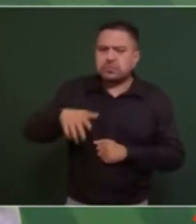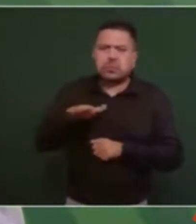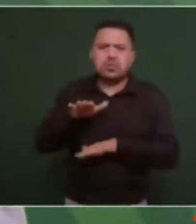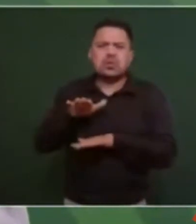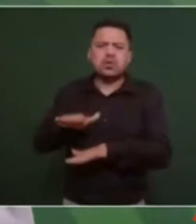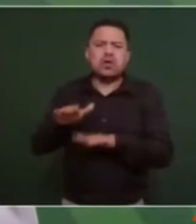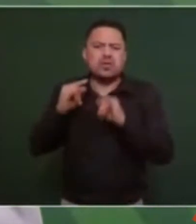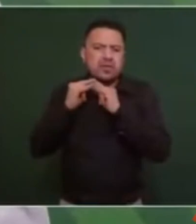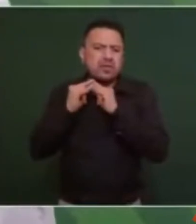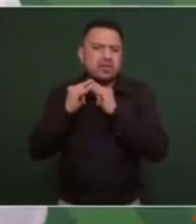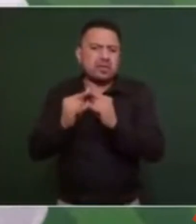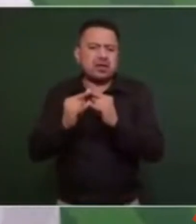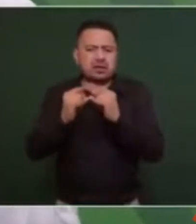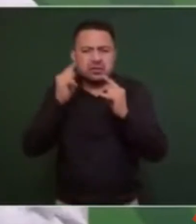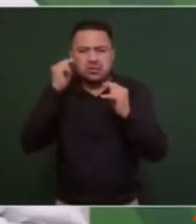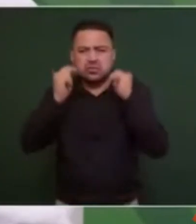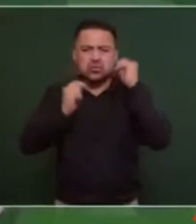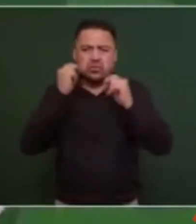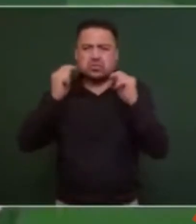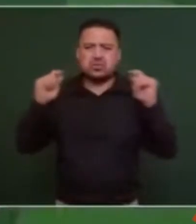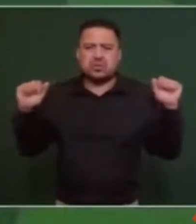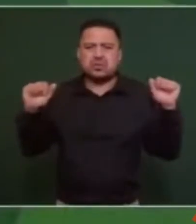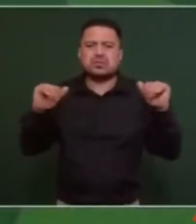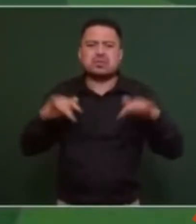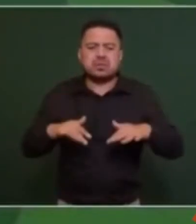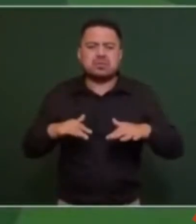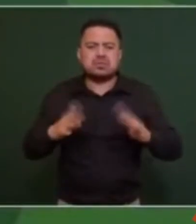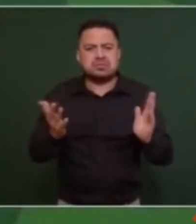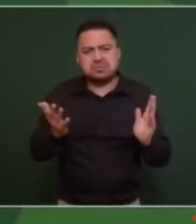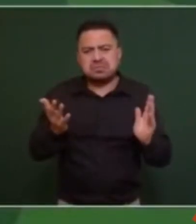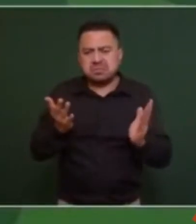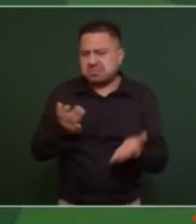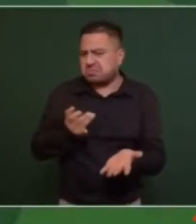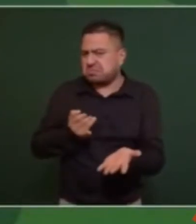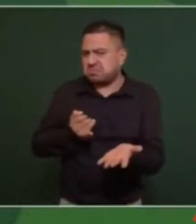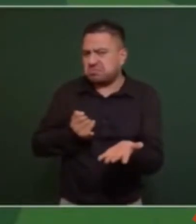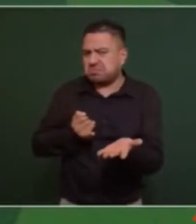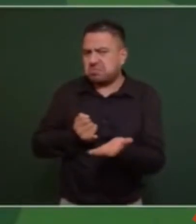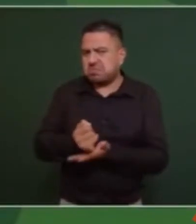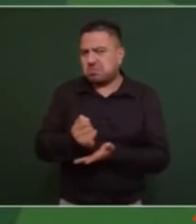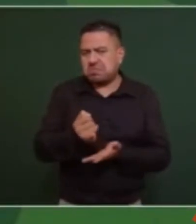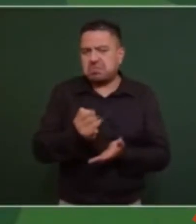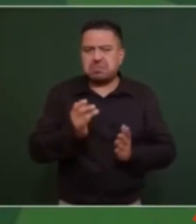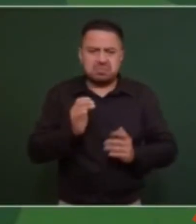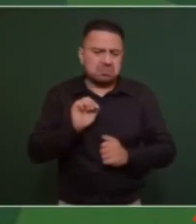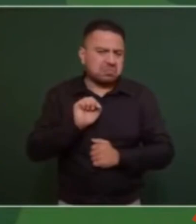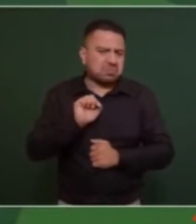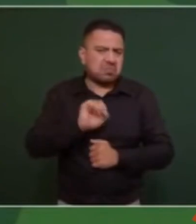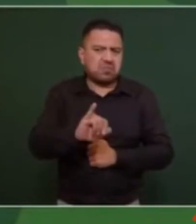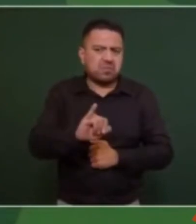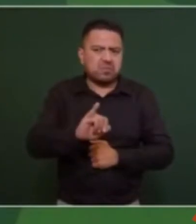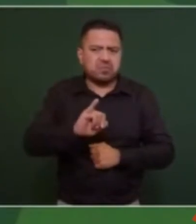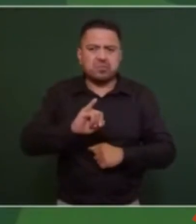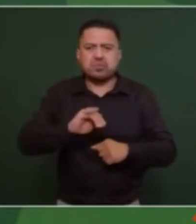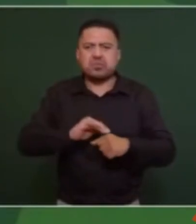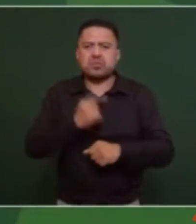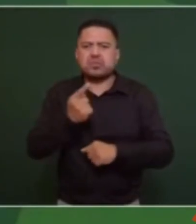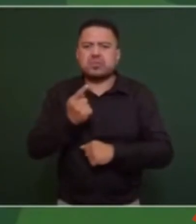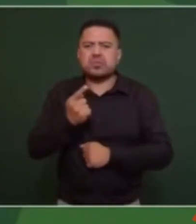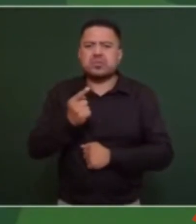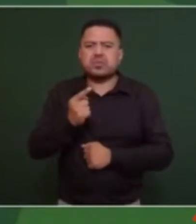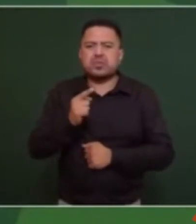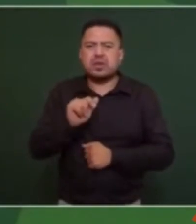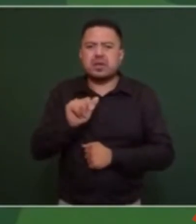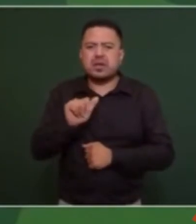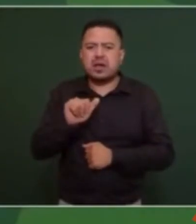tianguis turístico eh se decide porque Juan Antonio Hernández